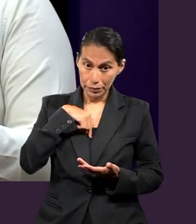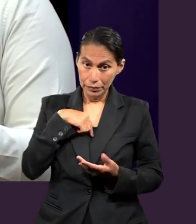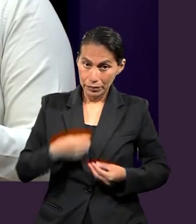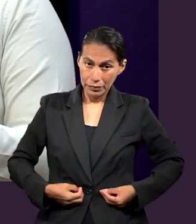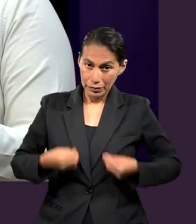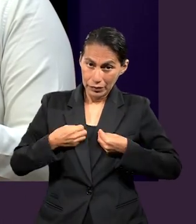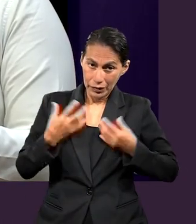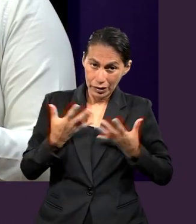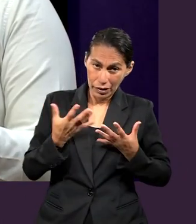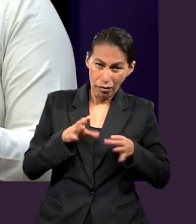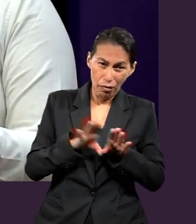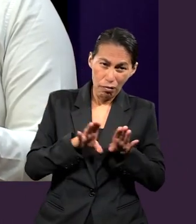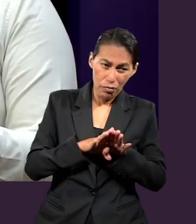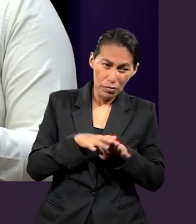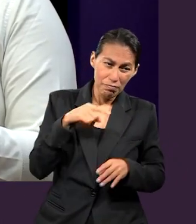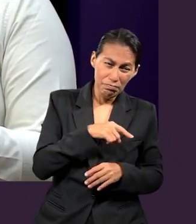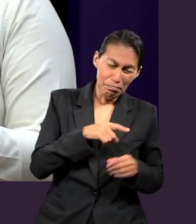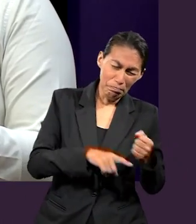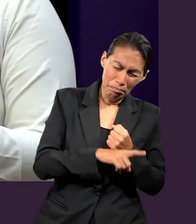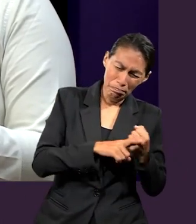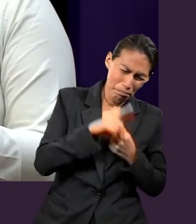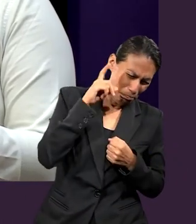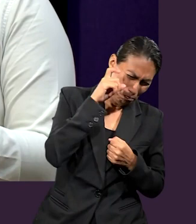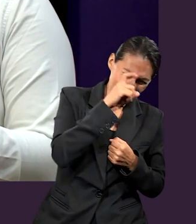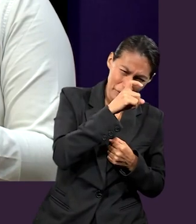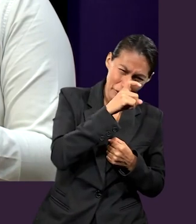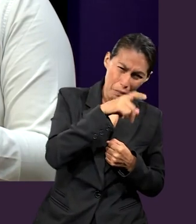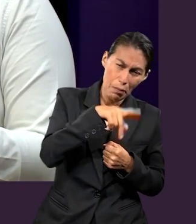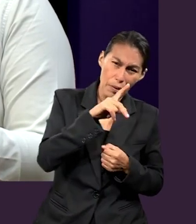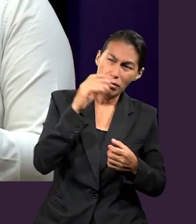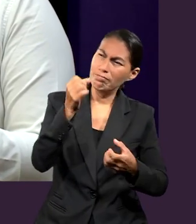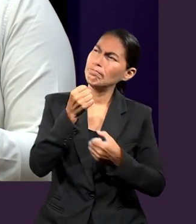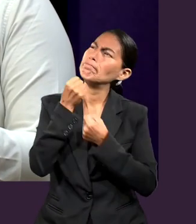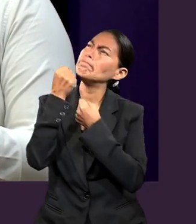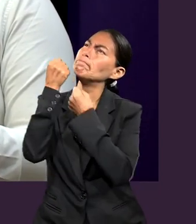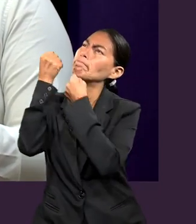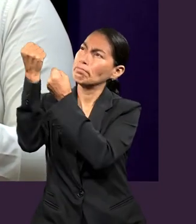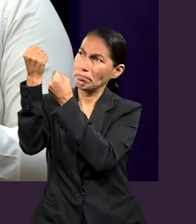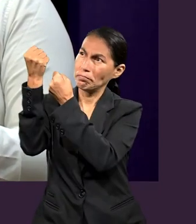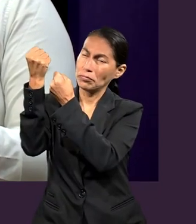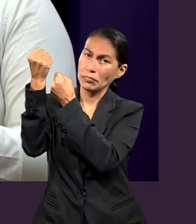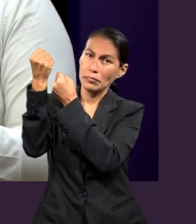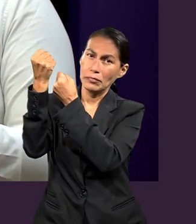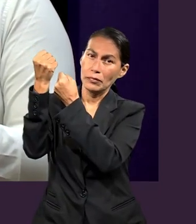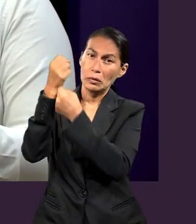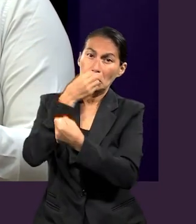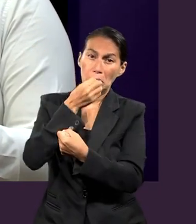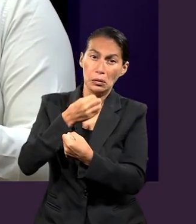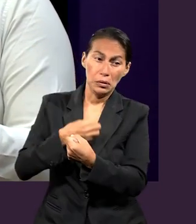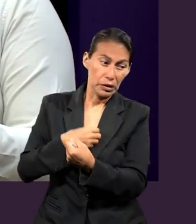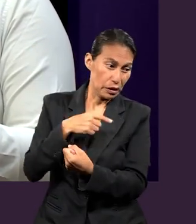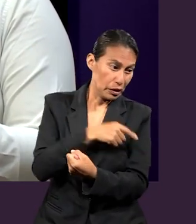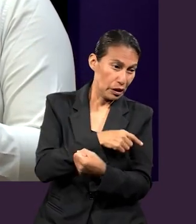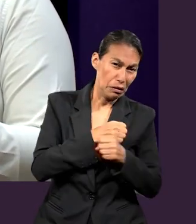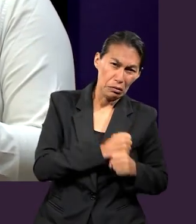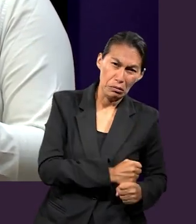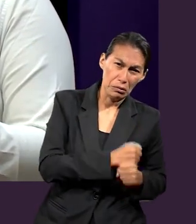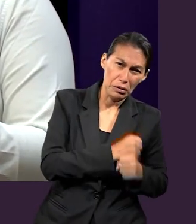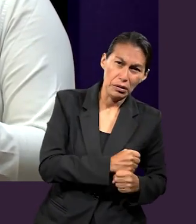y que quiero aplicarlo a mi vida en cuanto a la adversidad que tuvo Pablo, y es que encontró fortaleza